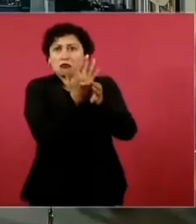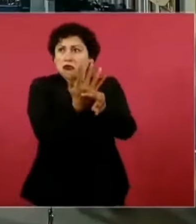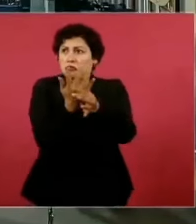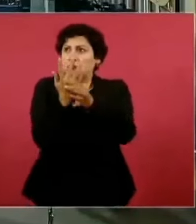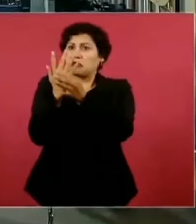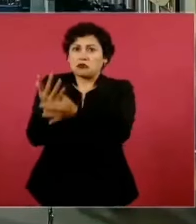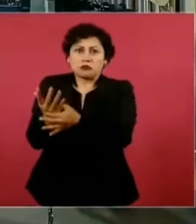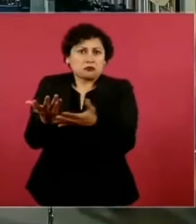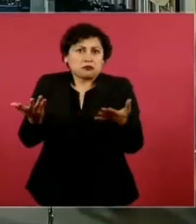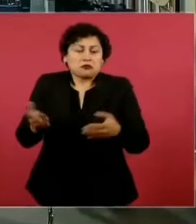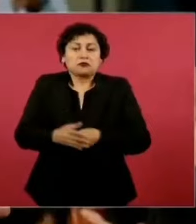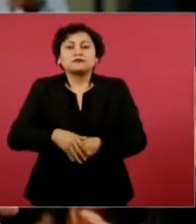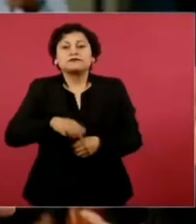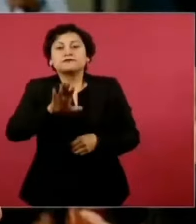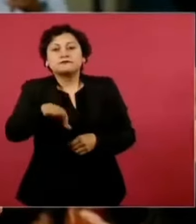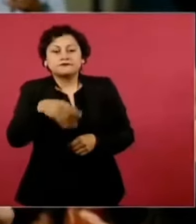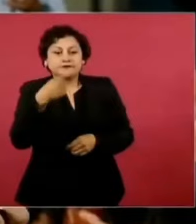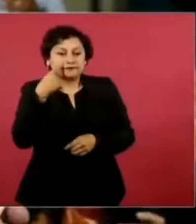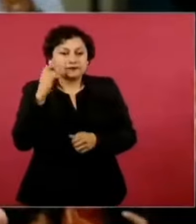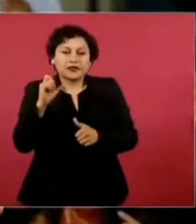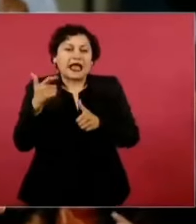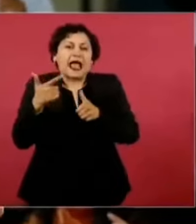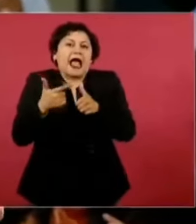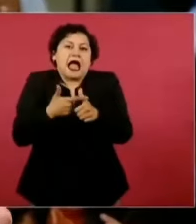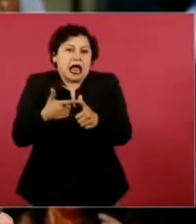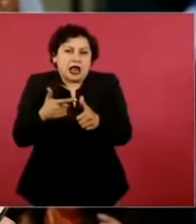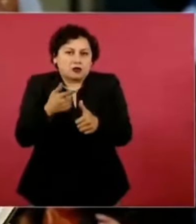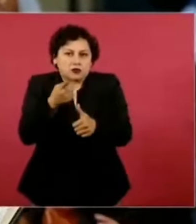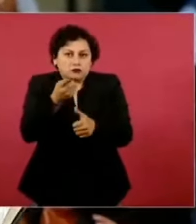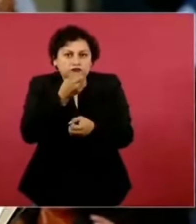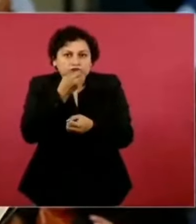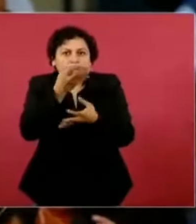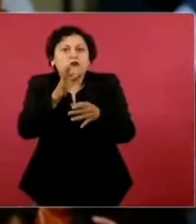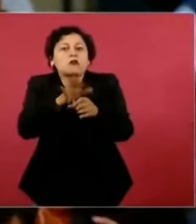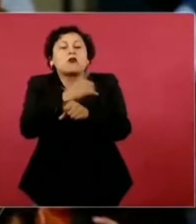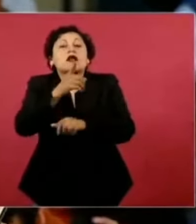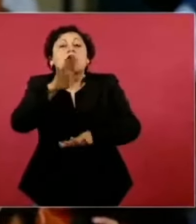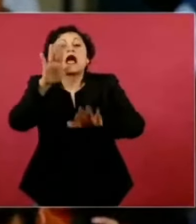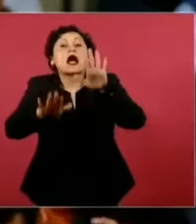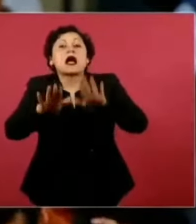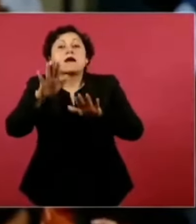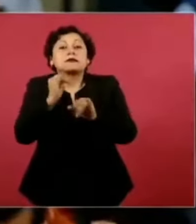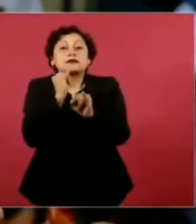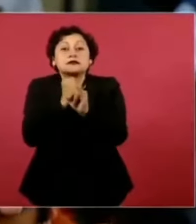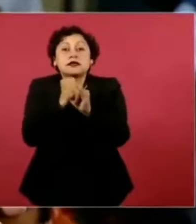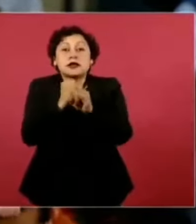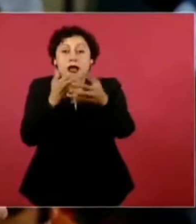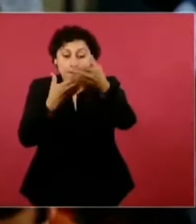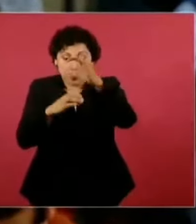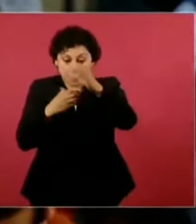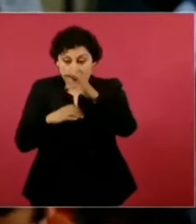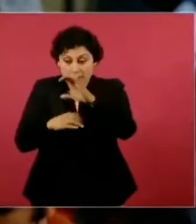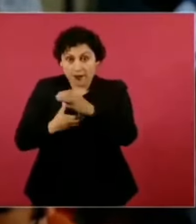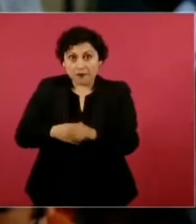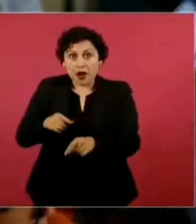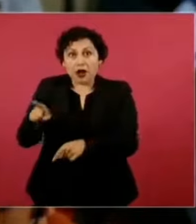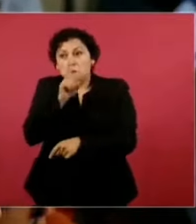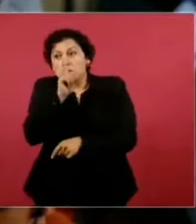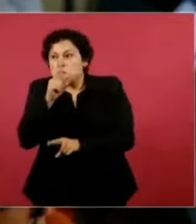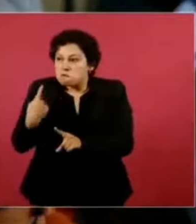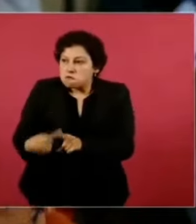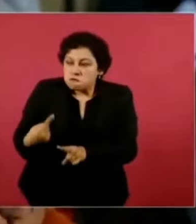no sucede en redes sociales, porque mucha gente se esconde detrás del anonimato en las redes sociales. ¿Estaría a favor de